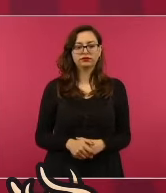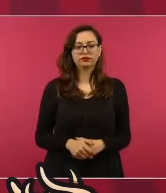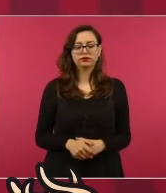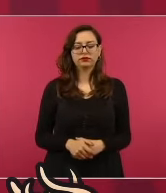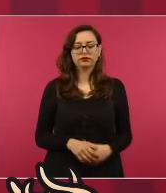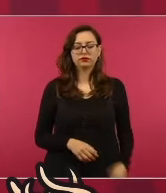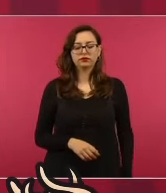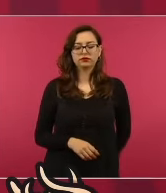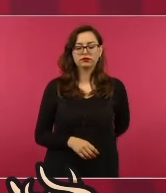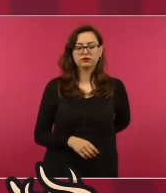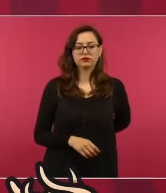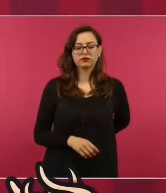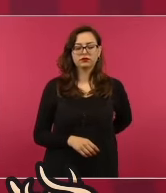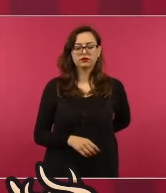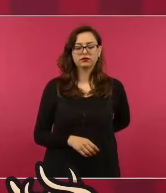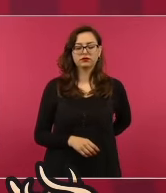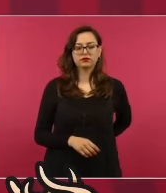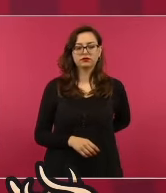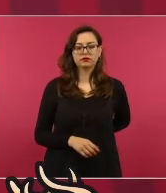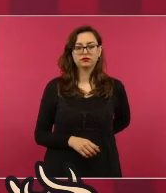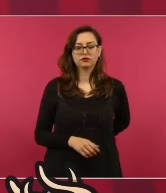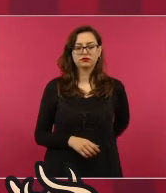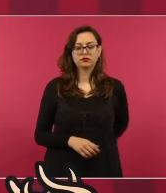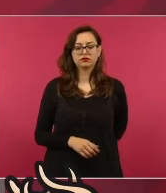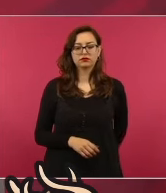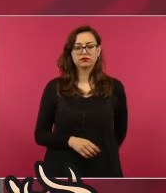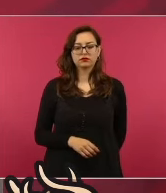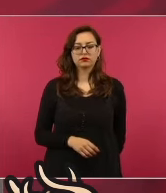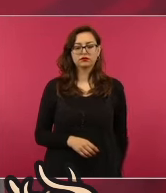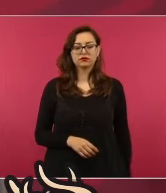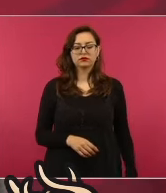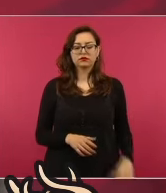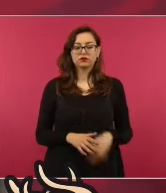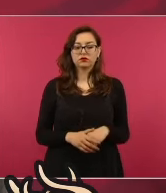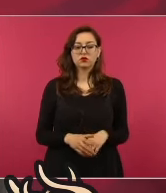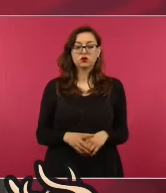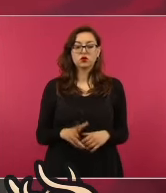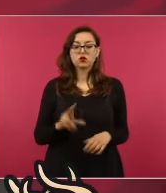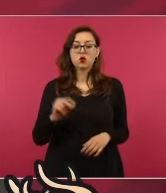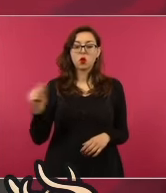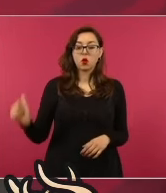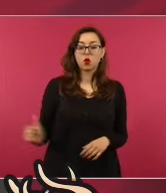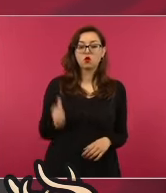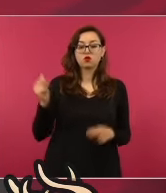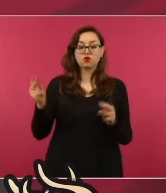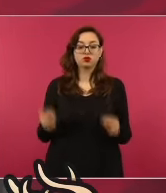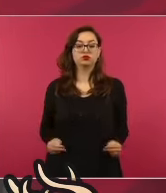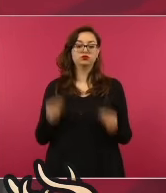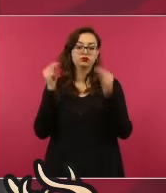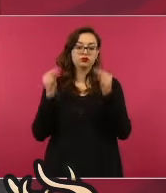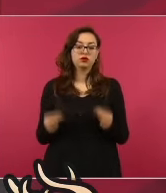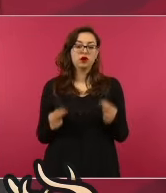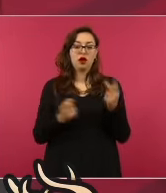que no sea lucro de unos cuantos,